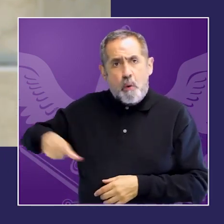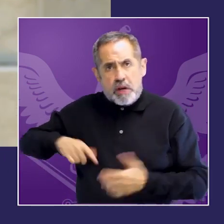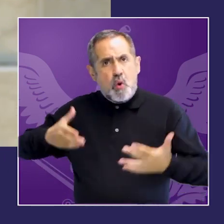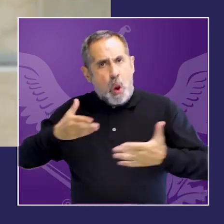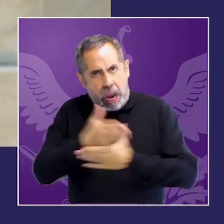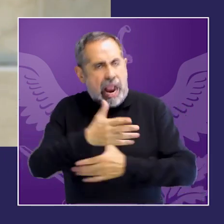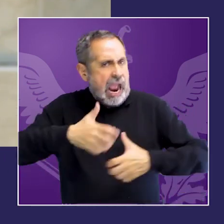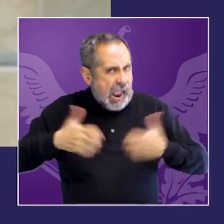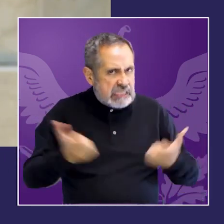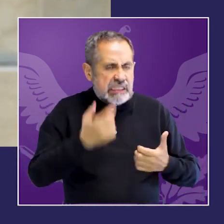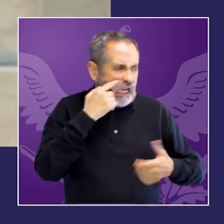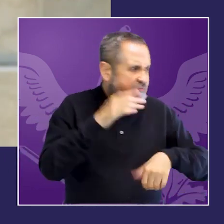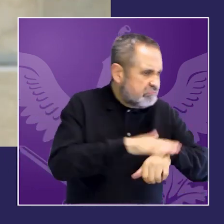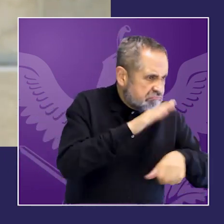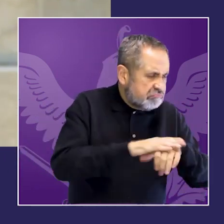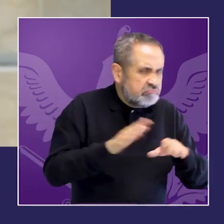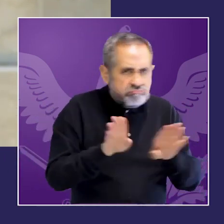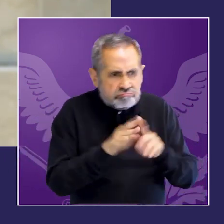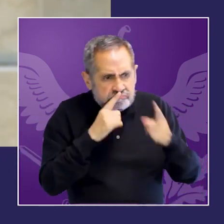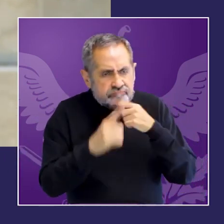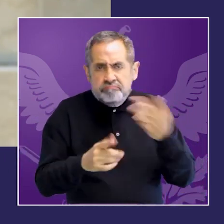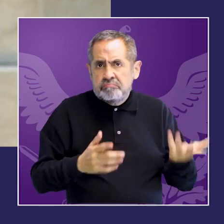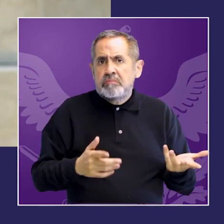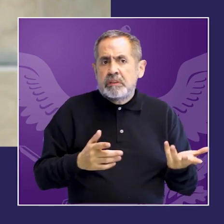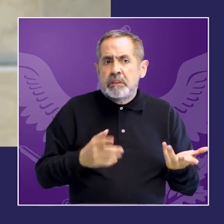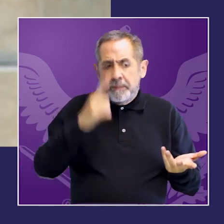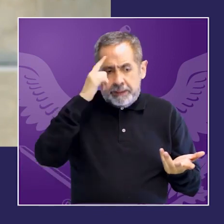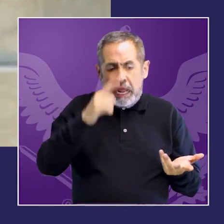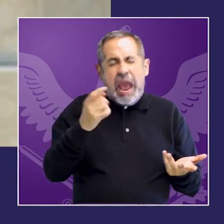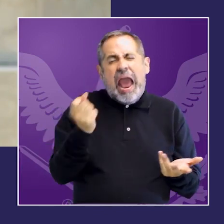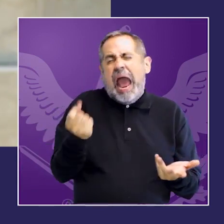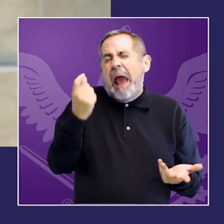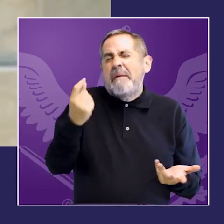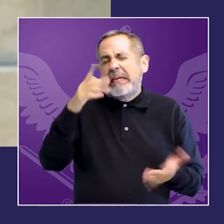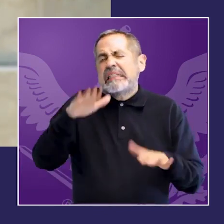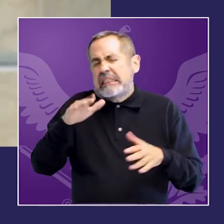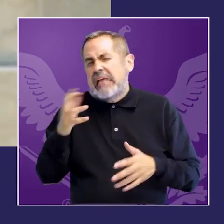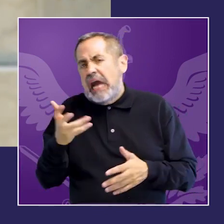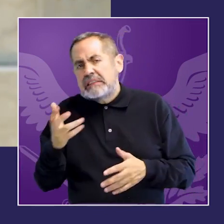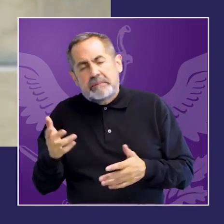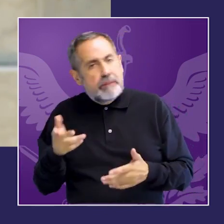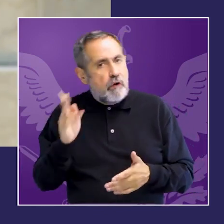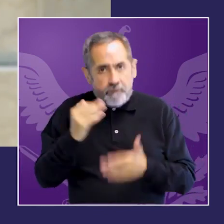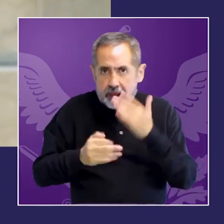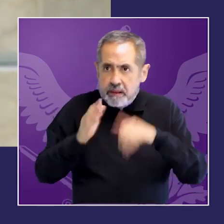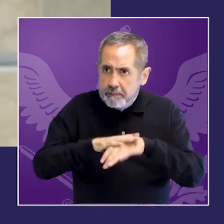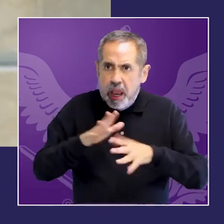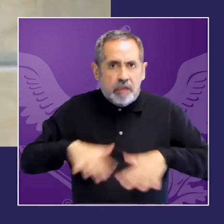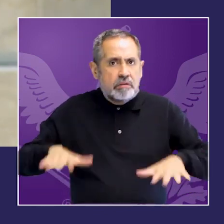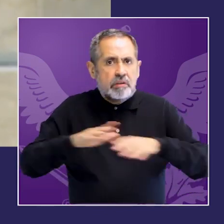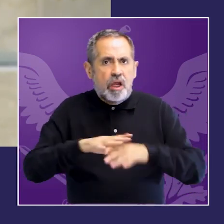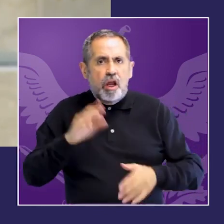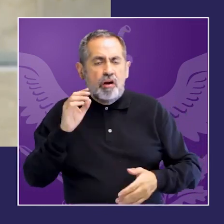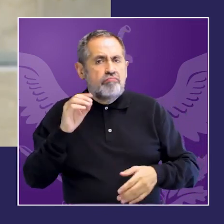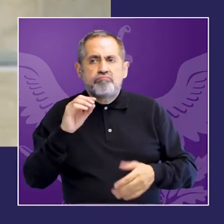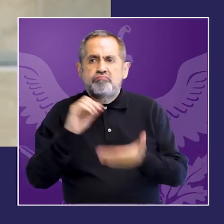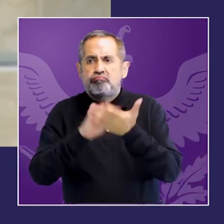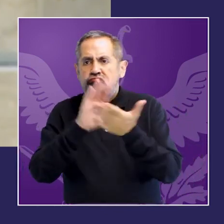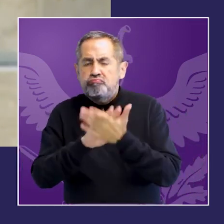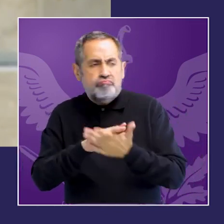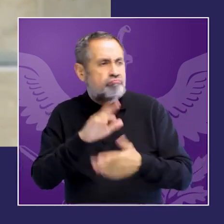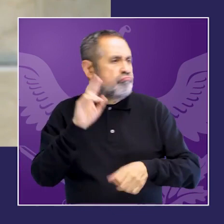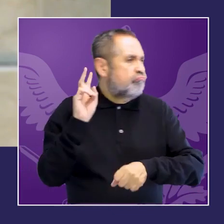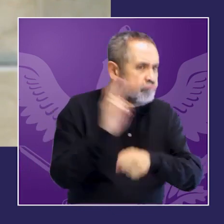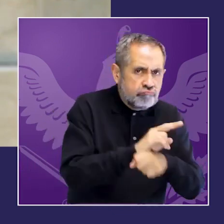que puede y debe hacer y que en algunos pocos casos o en algunos casos viene haciendo imponer